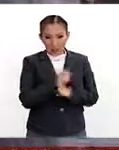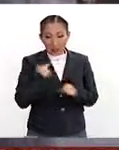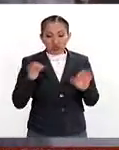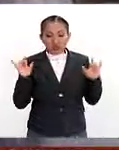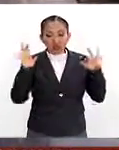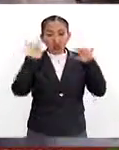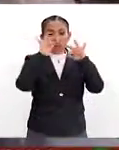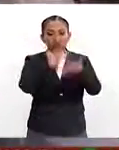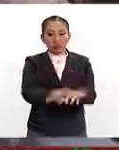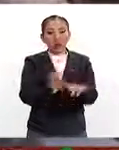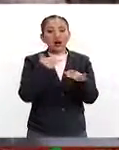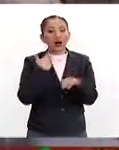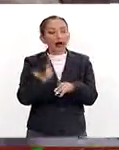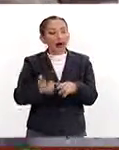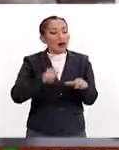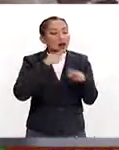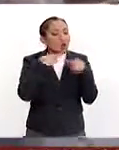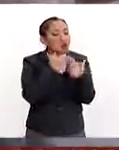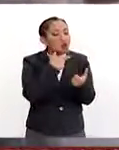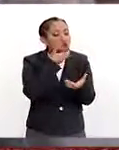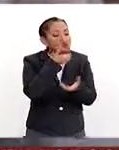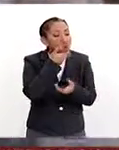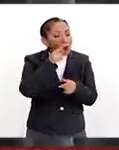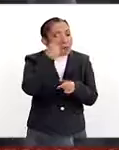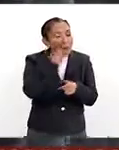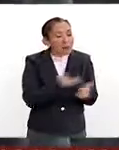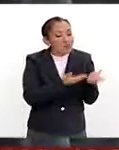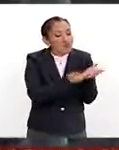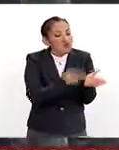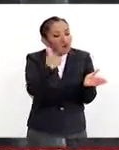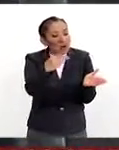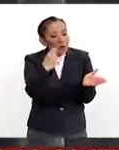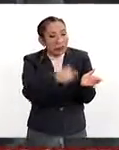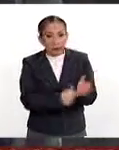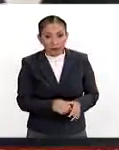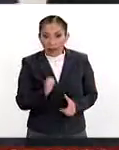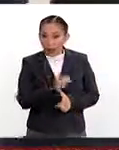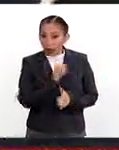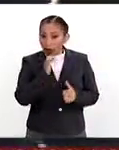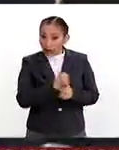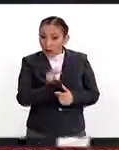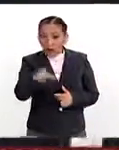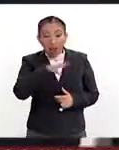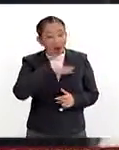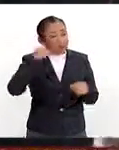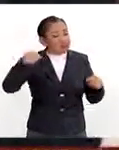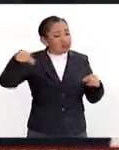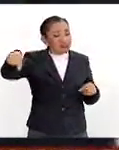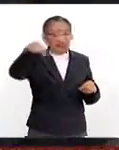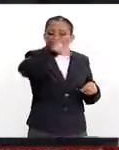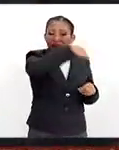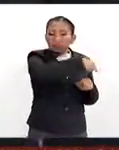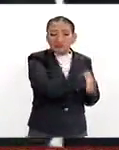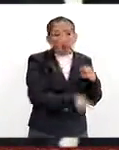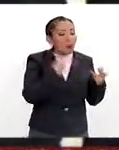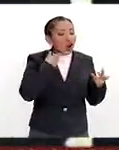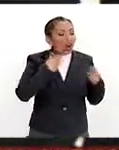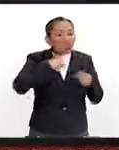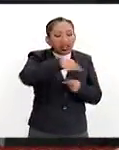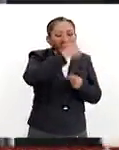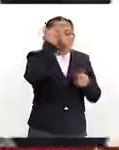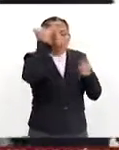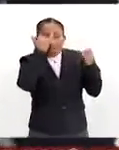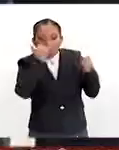la Convención Conservadora para empezar a presentar su nombre. Entonces, aquí hay todo un juego de tipo político